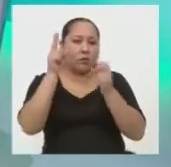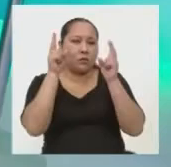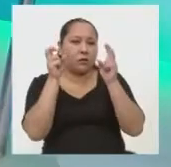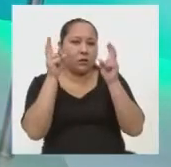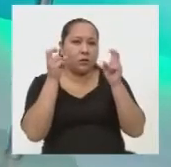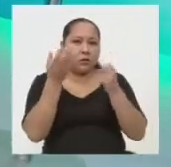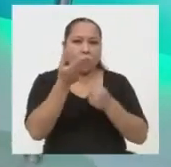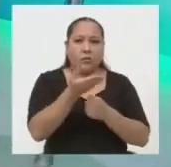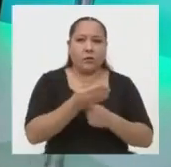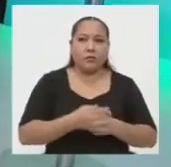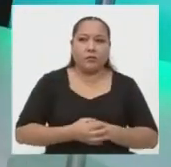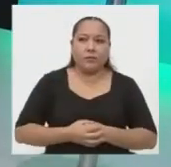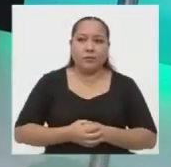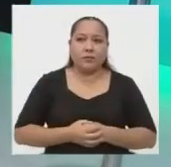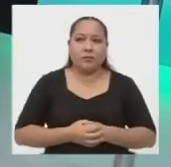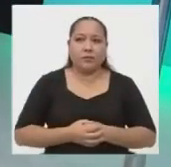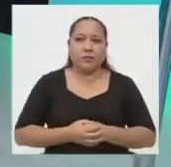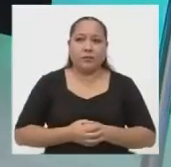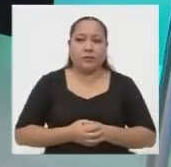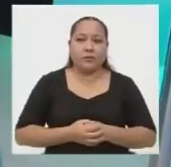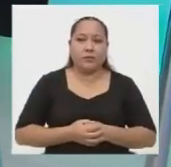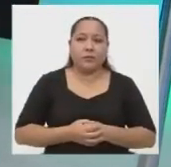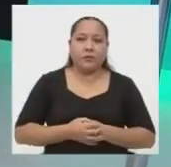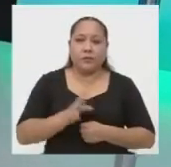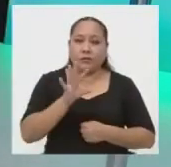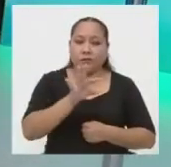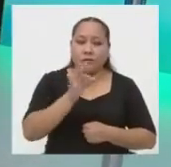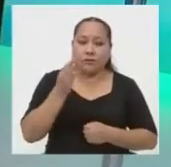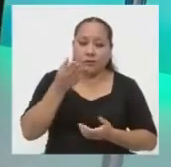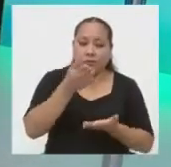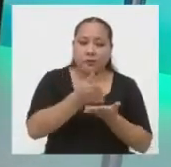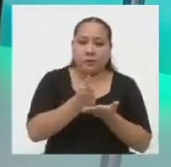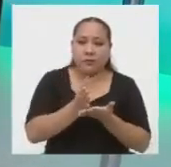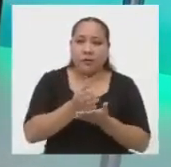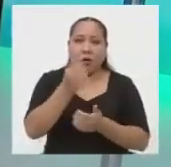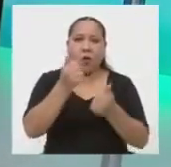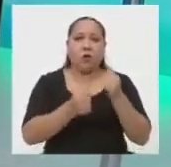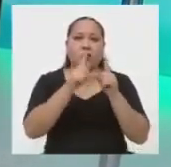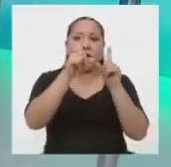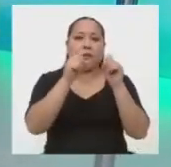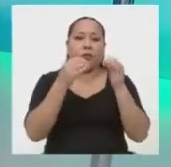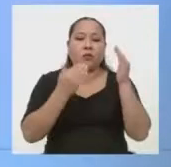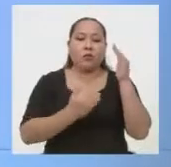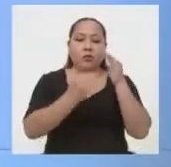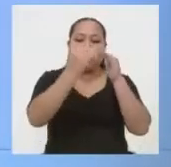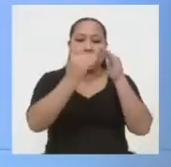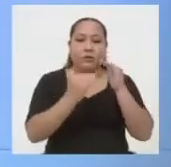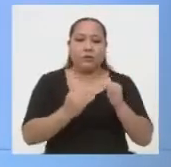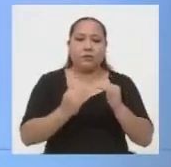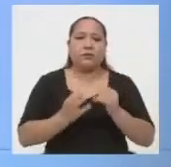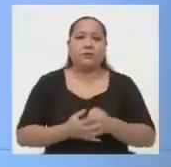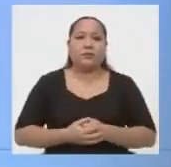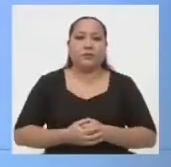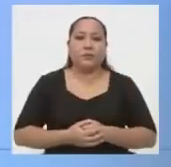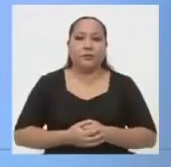elegido? ¿Y cuáles son las preguntas alternativas? Vamos a conocer.